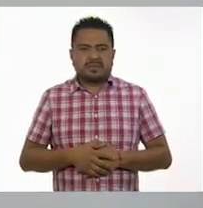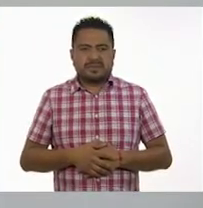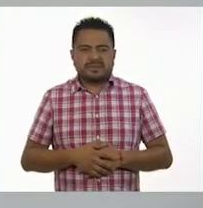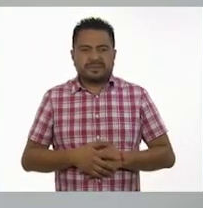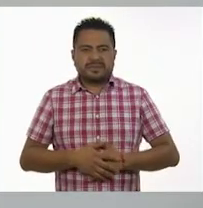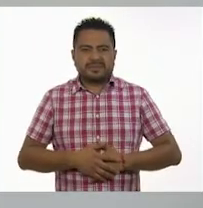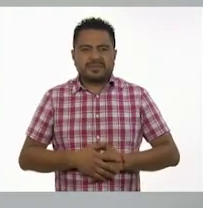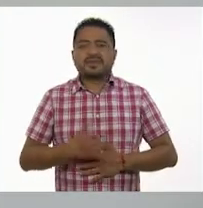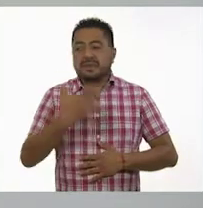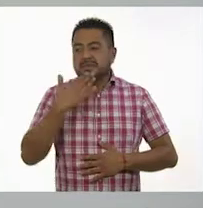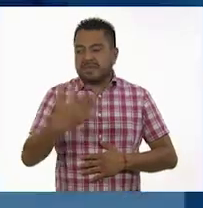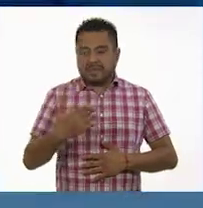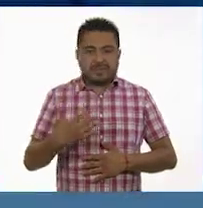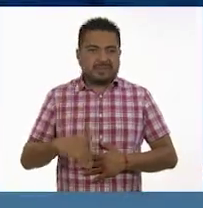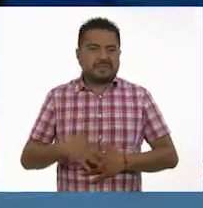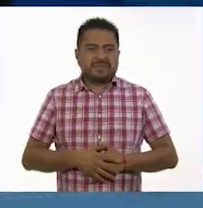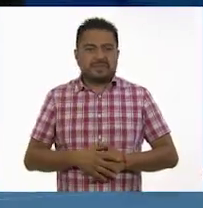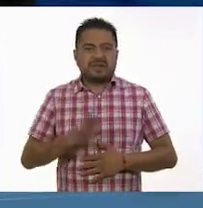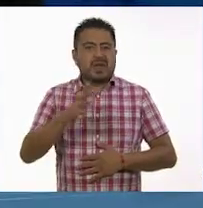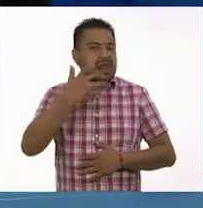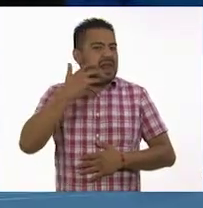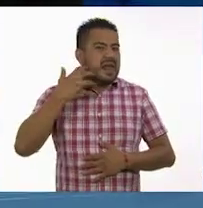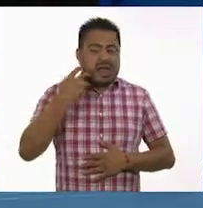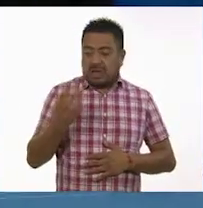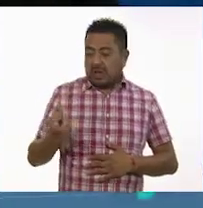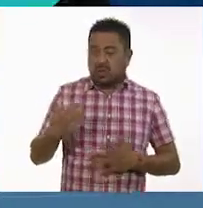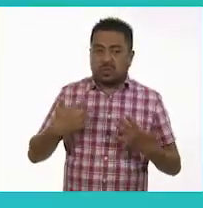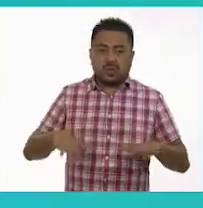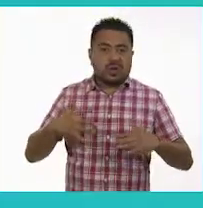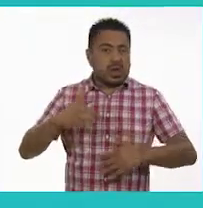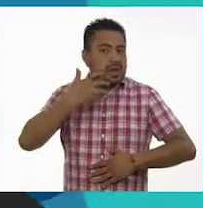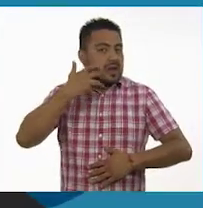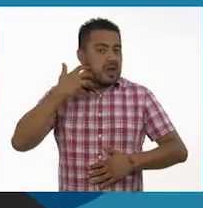Muy bien. Un león. El león.